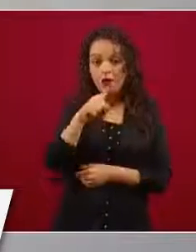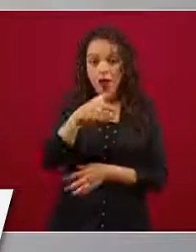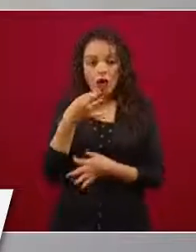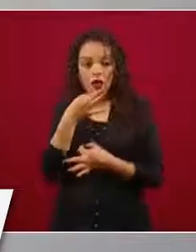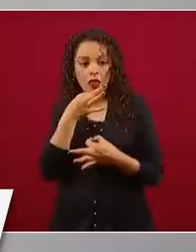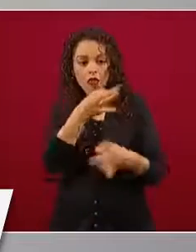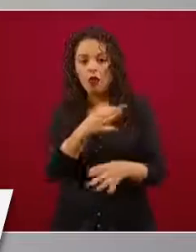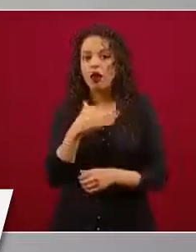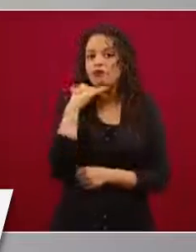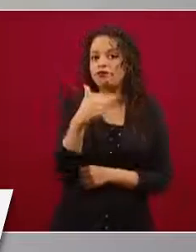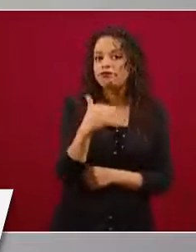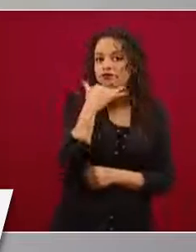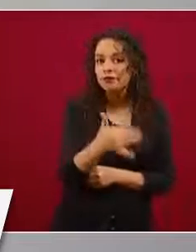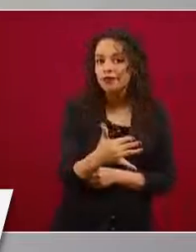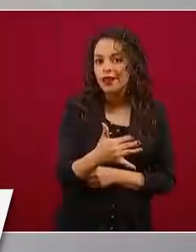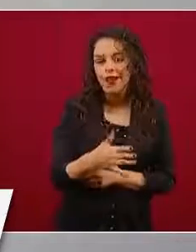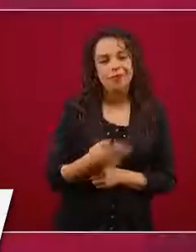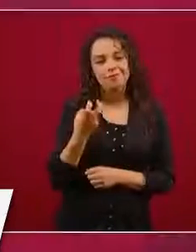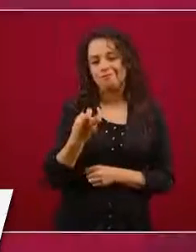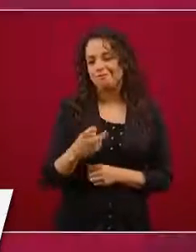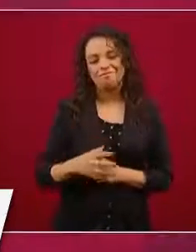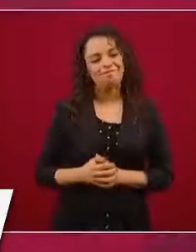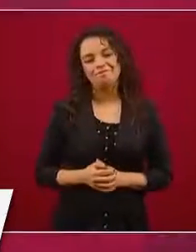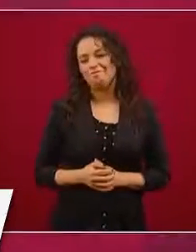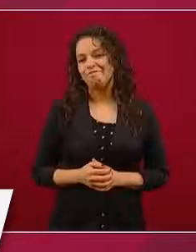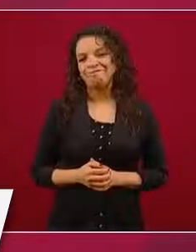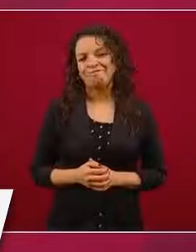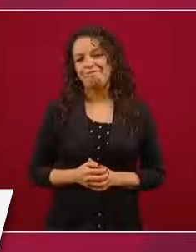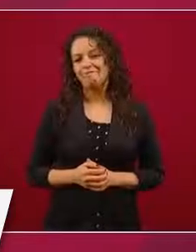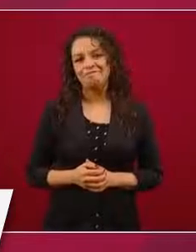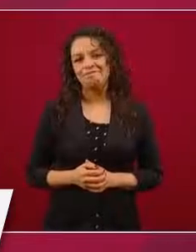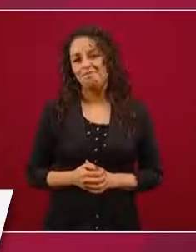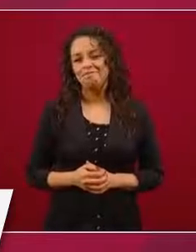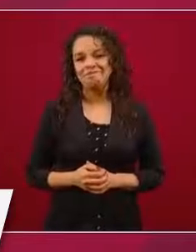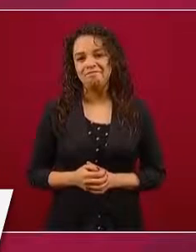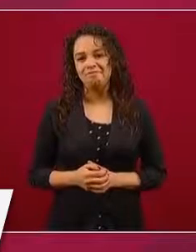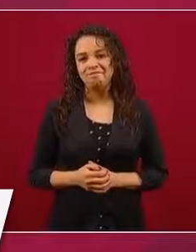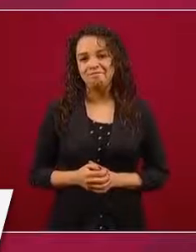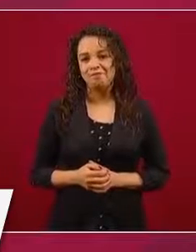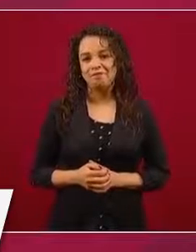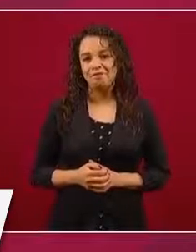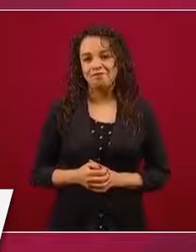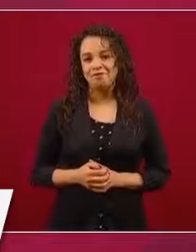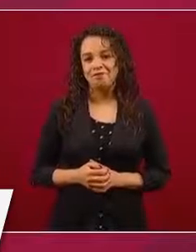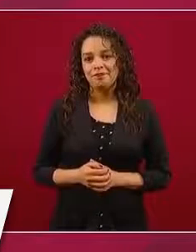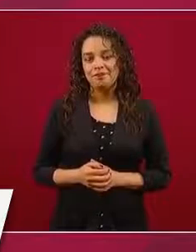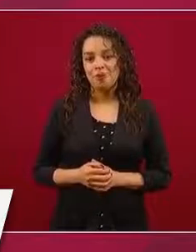ya tiene